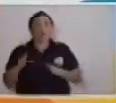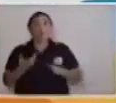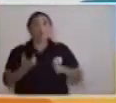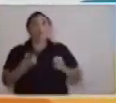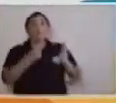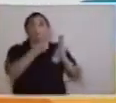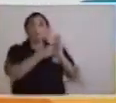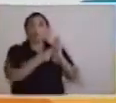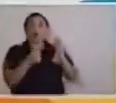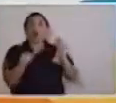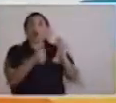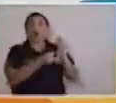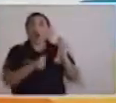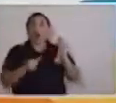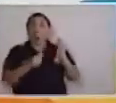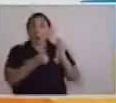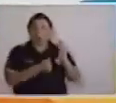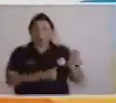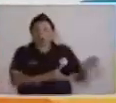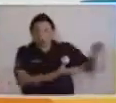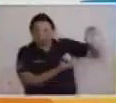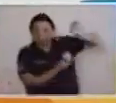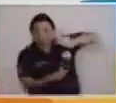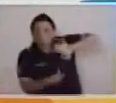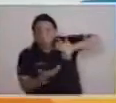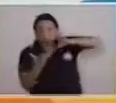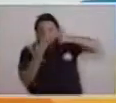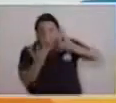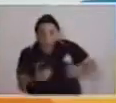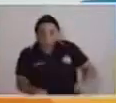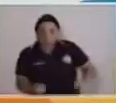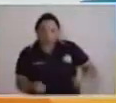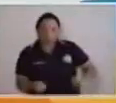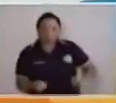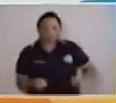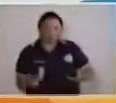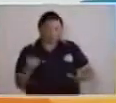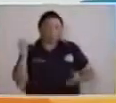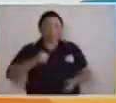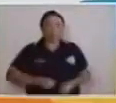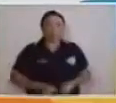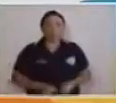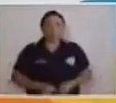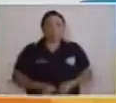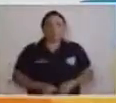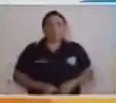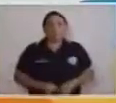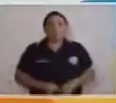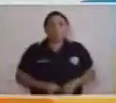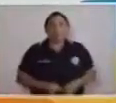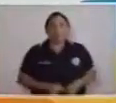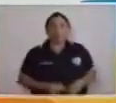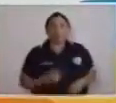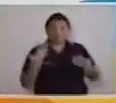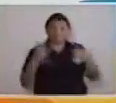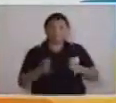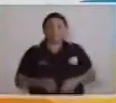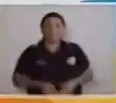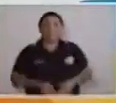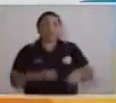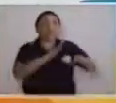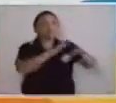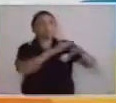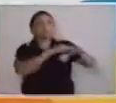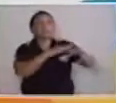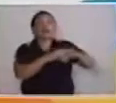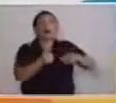llamar al agua. Vamos a llamar al agua. Así hacemos el agua porque hay que apagar el fuego. Así es. Muy bien, entonces dice...